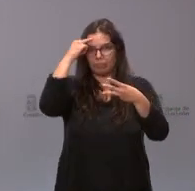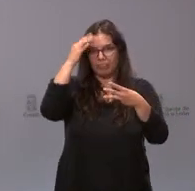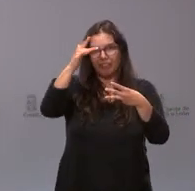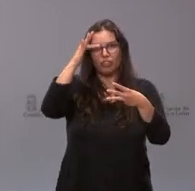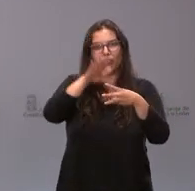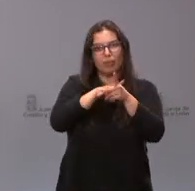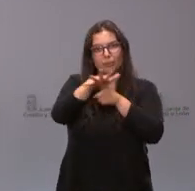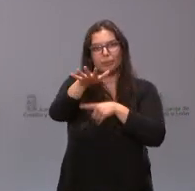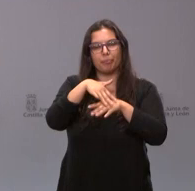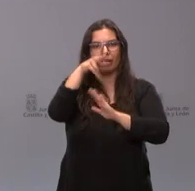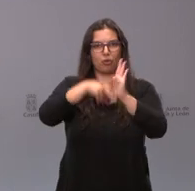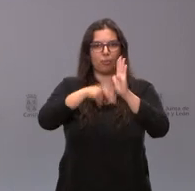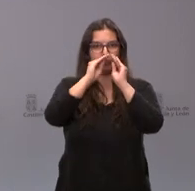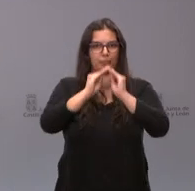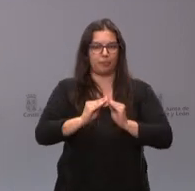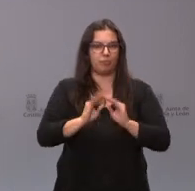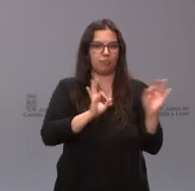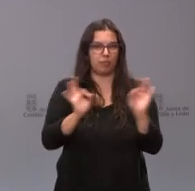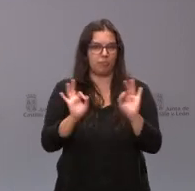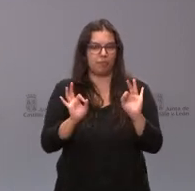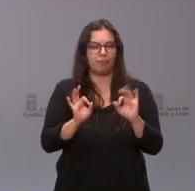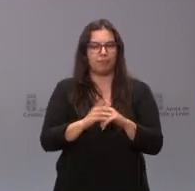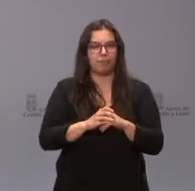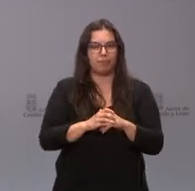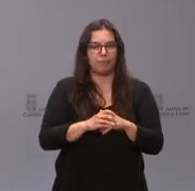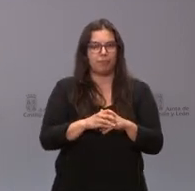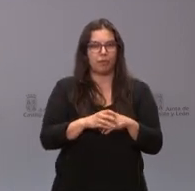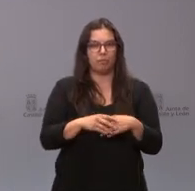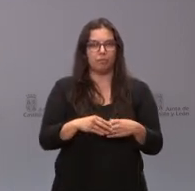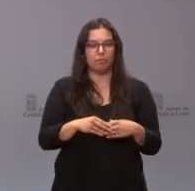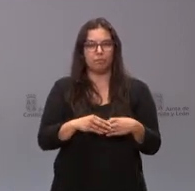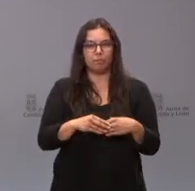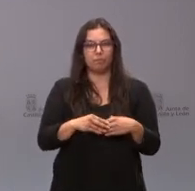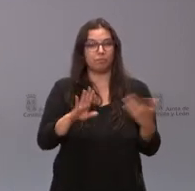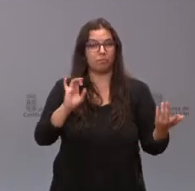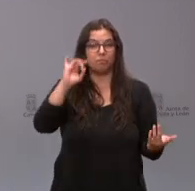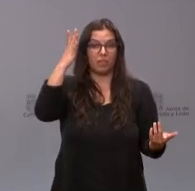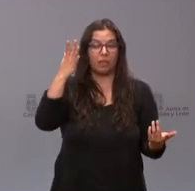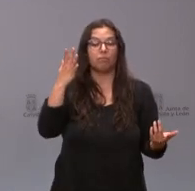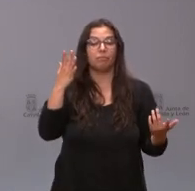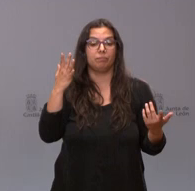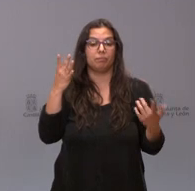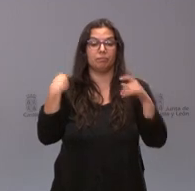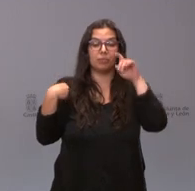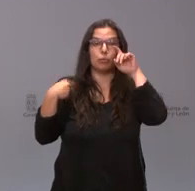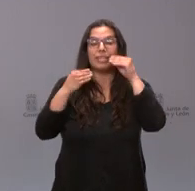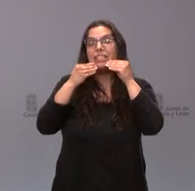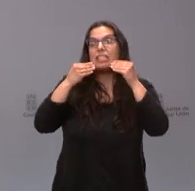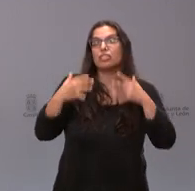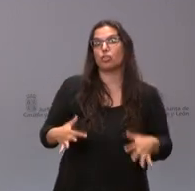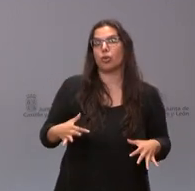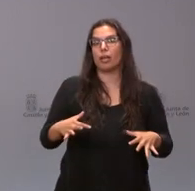en el que esta normativa se incorpora. La idea de que la historia sirva como